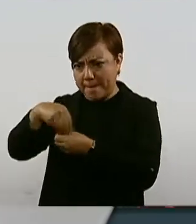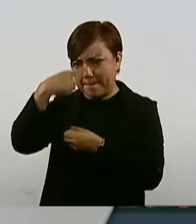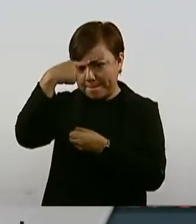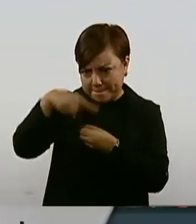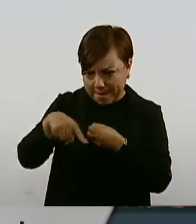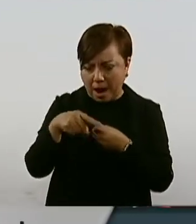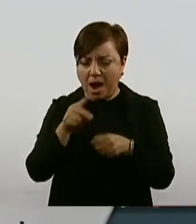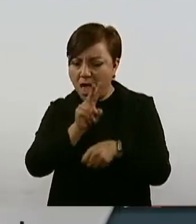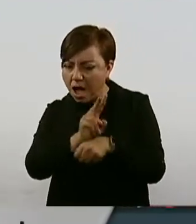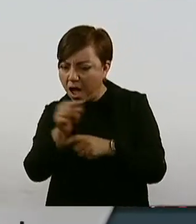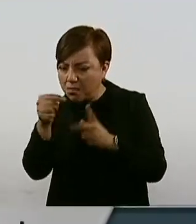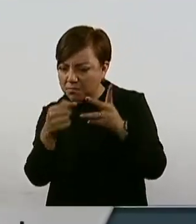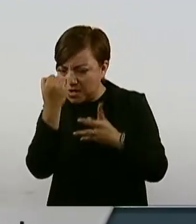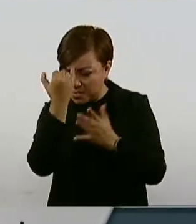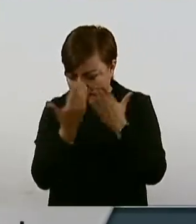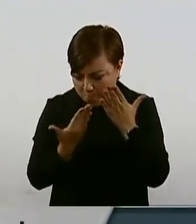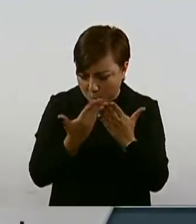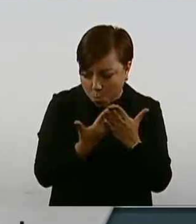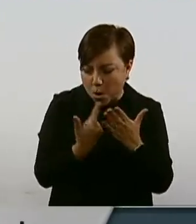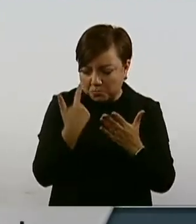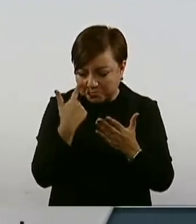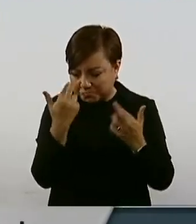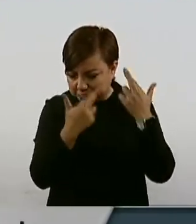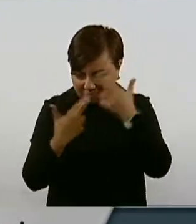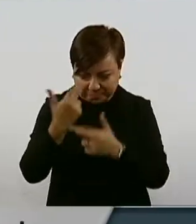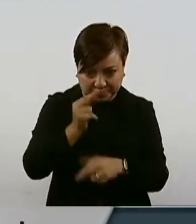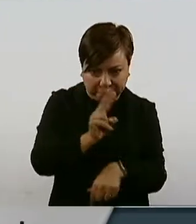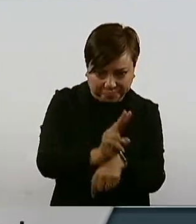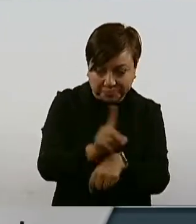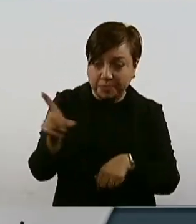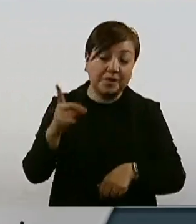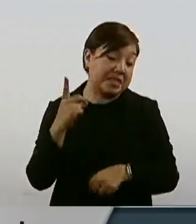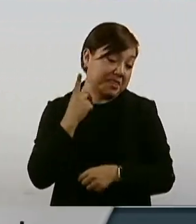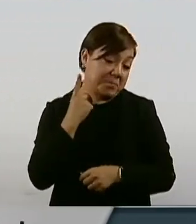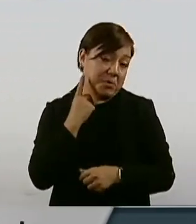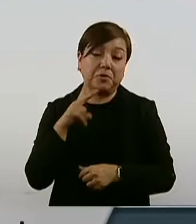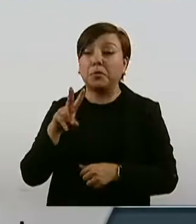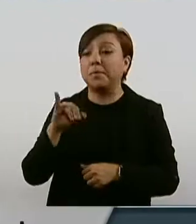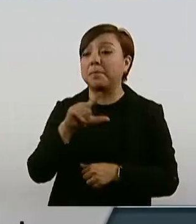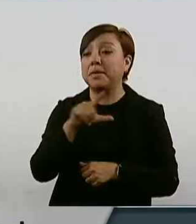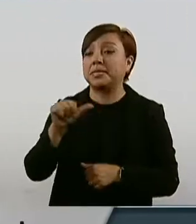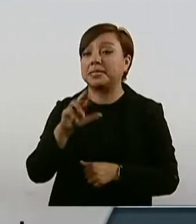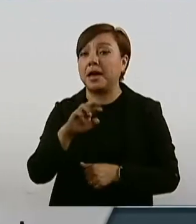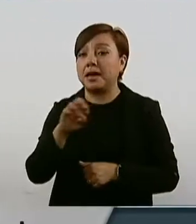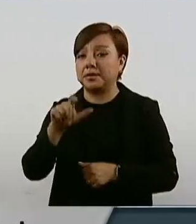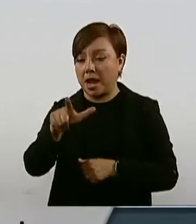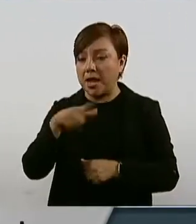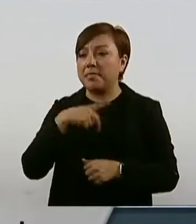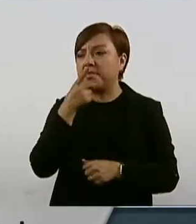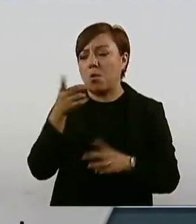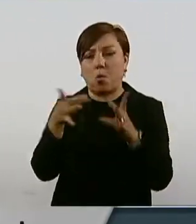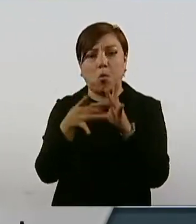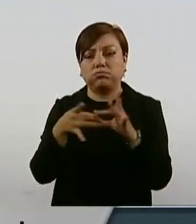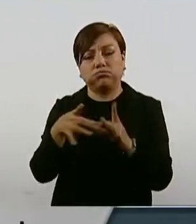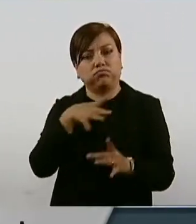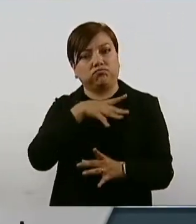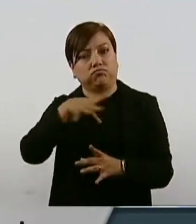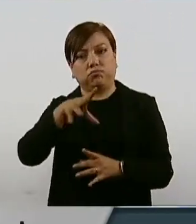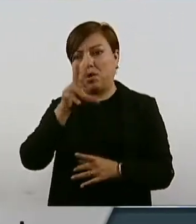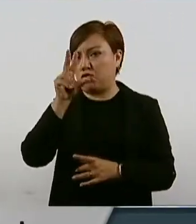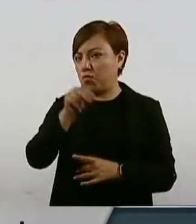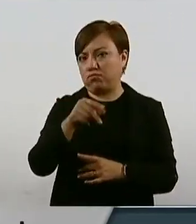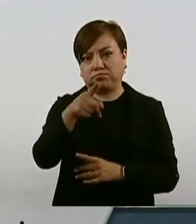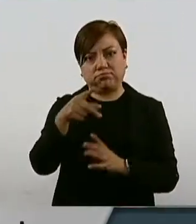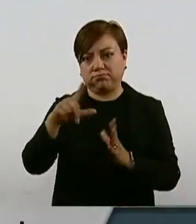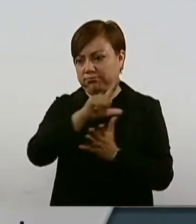proponiendo. El diputado Ricardo Villarreal García refrendó su posición contra la reforma al artículo transitorio. Mire cómo lo dijo.